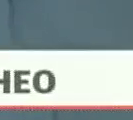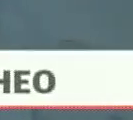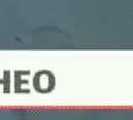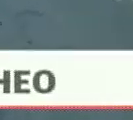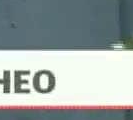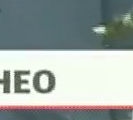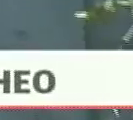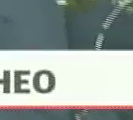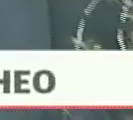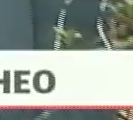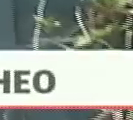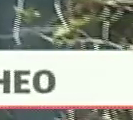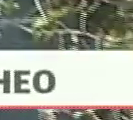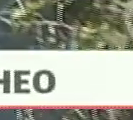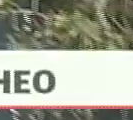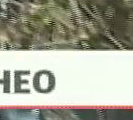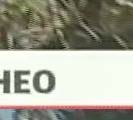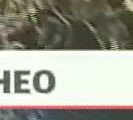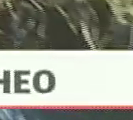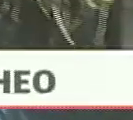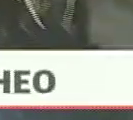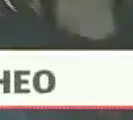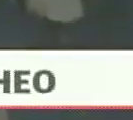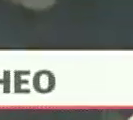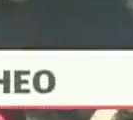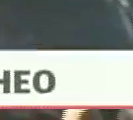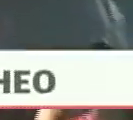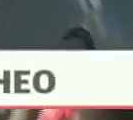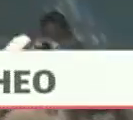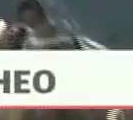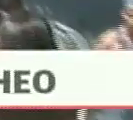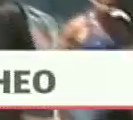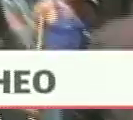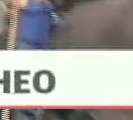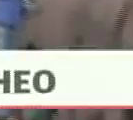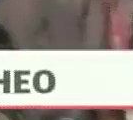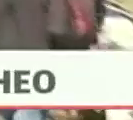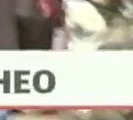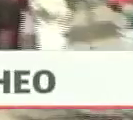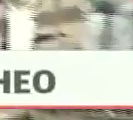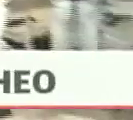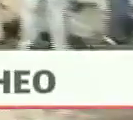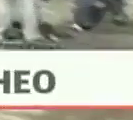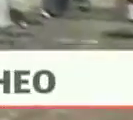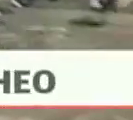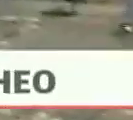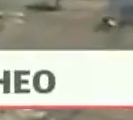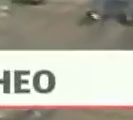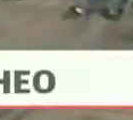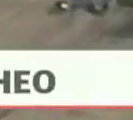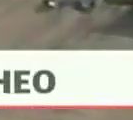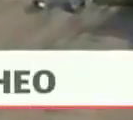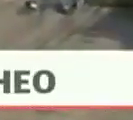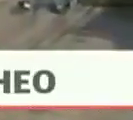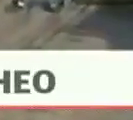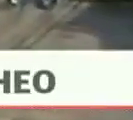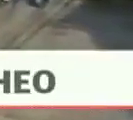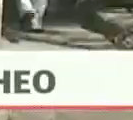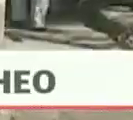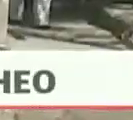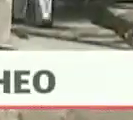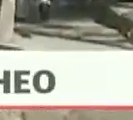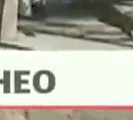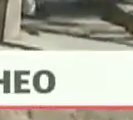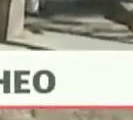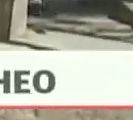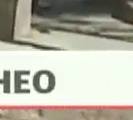despliegue del plan de bacheo barrio adentro un esfuerzo impulsado por nuestro presidente Nicolás Maduro en